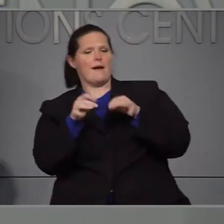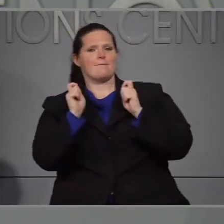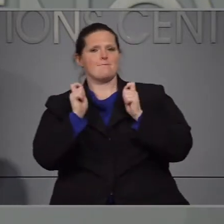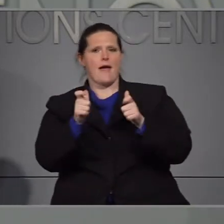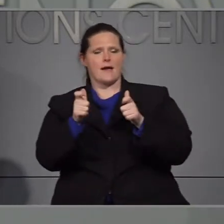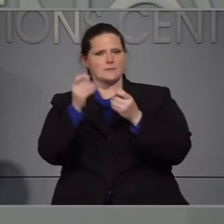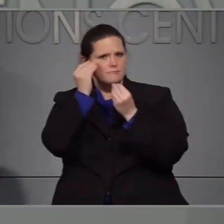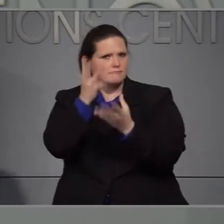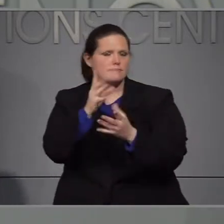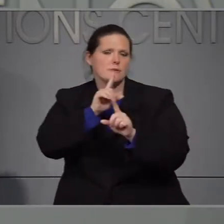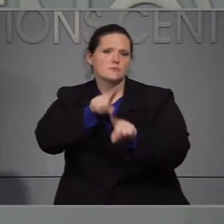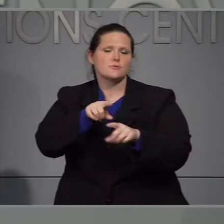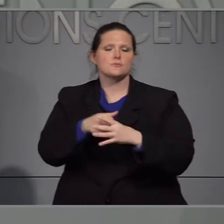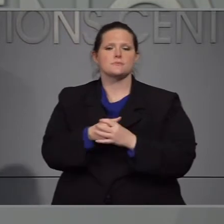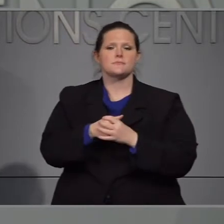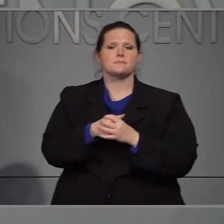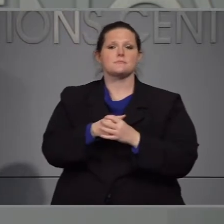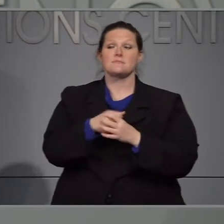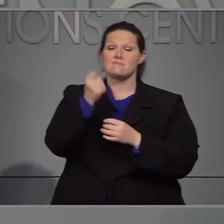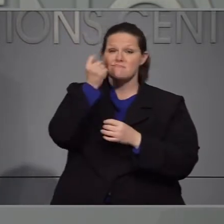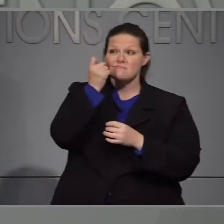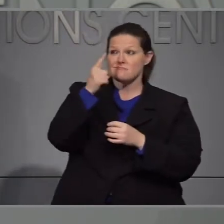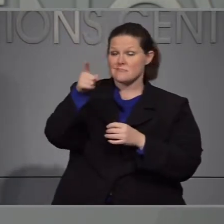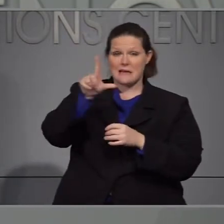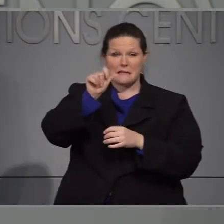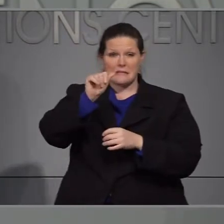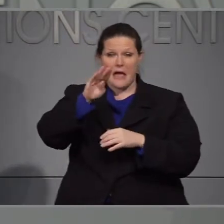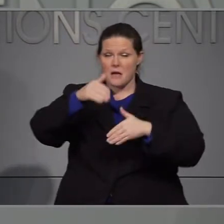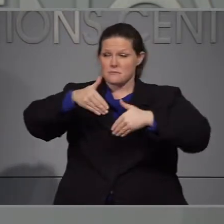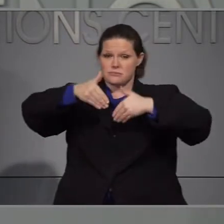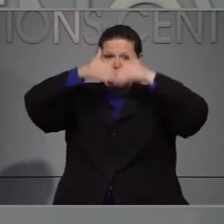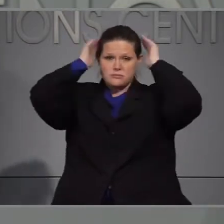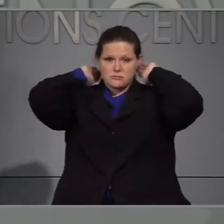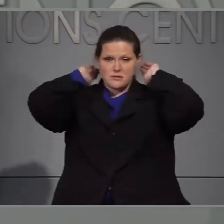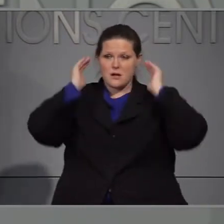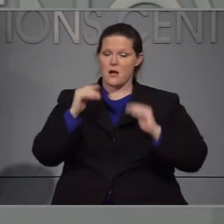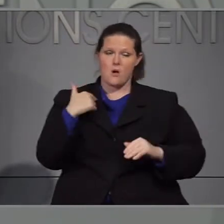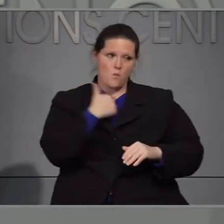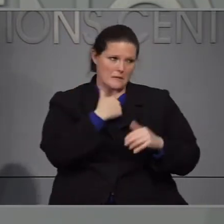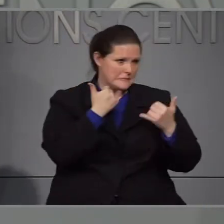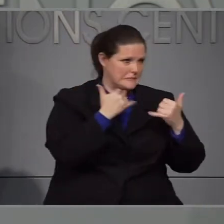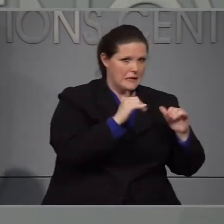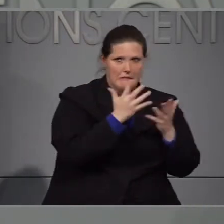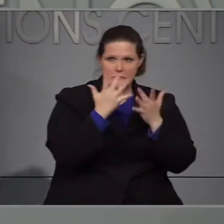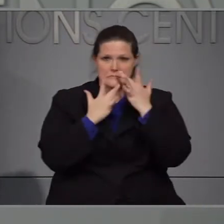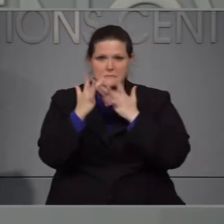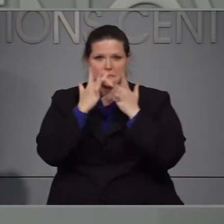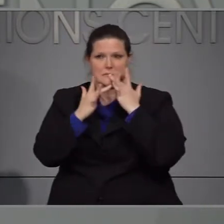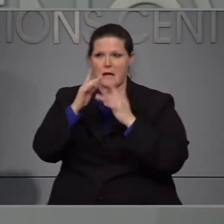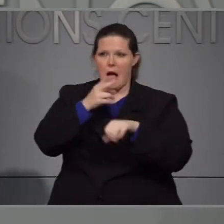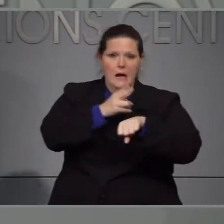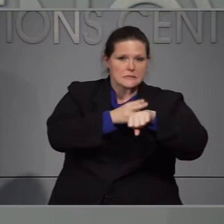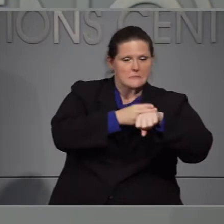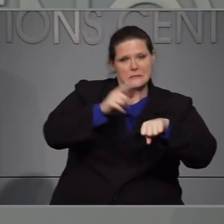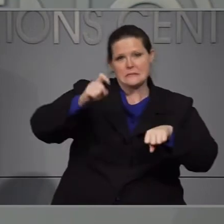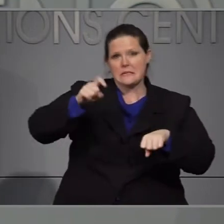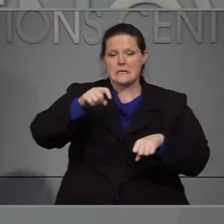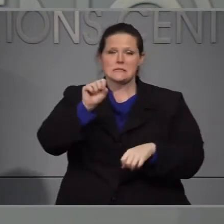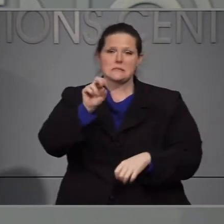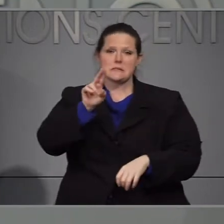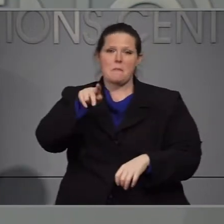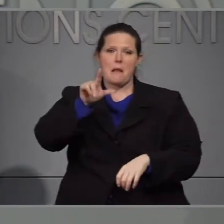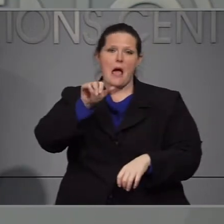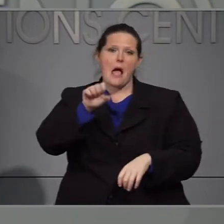laboratorios comerciales están muy ocupados procesando muestras y los labor nuestros laboratorios hospitales siguen con escasez de insumos.